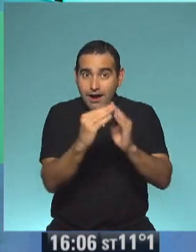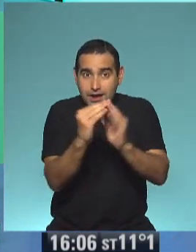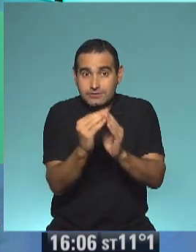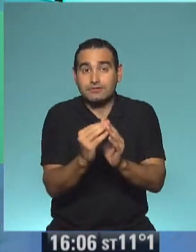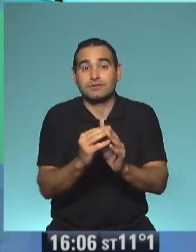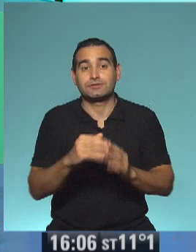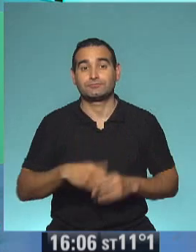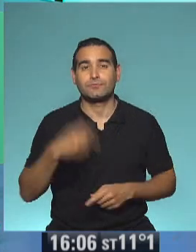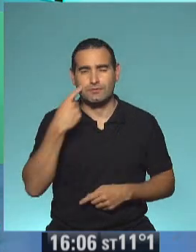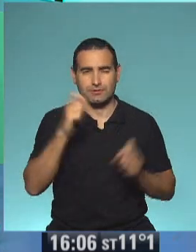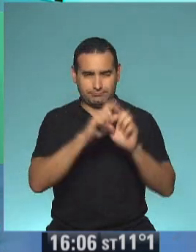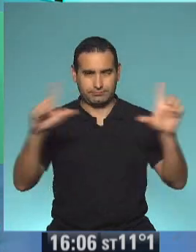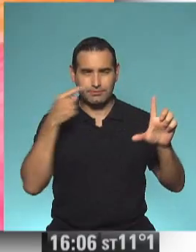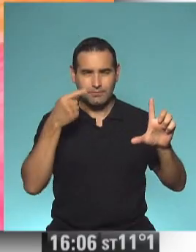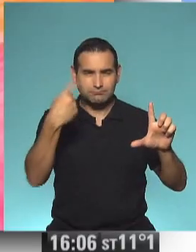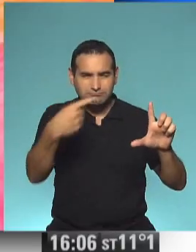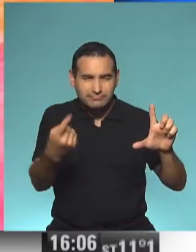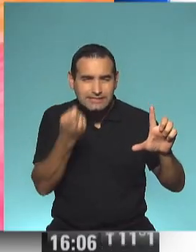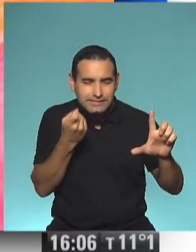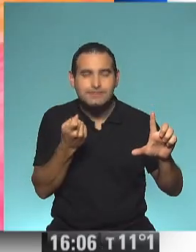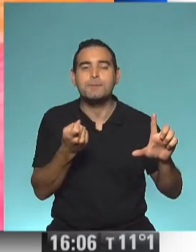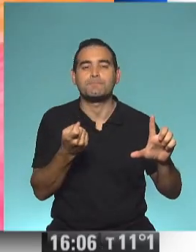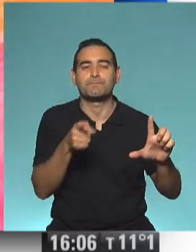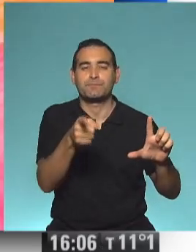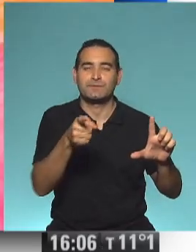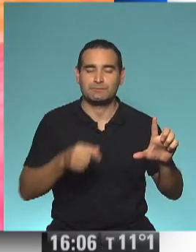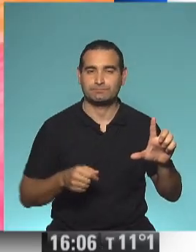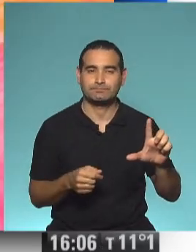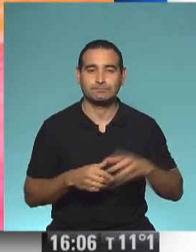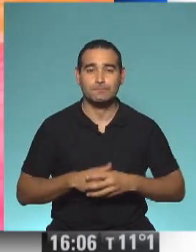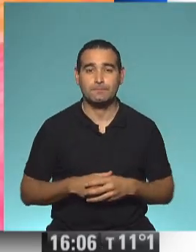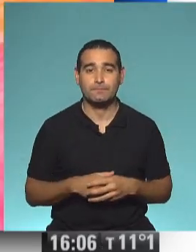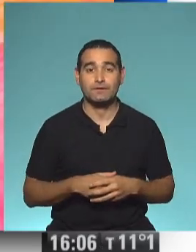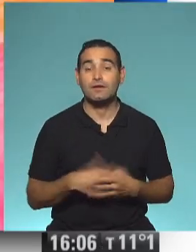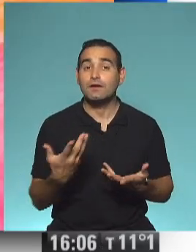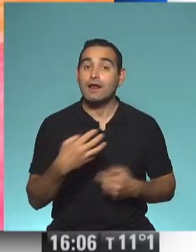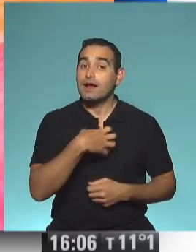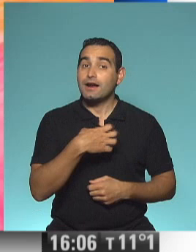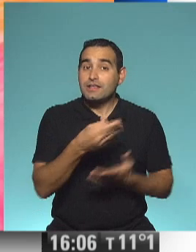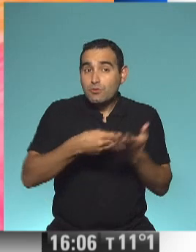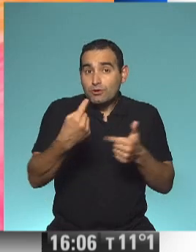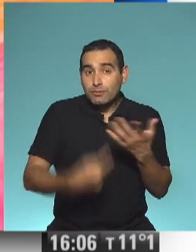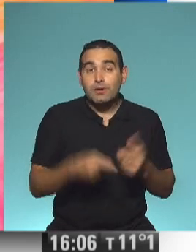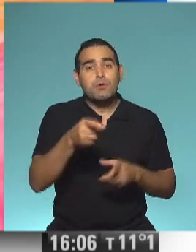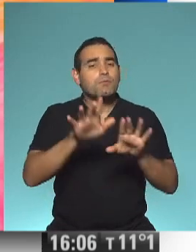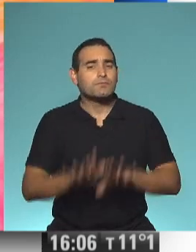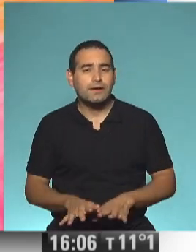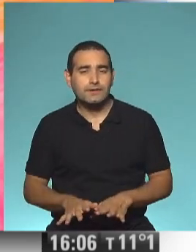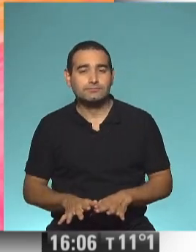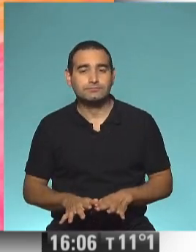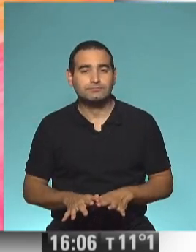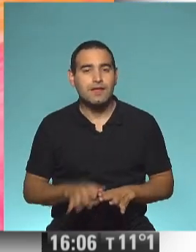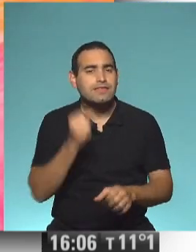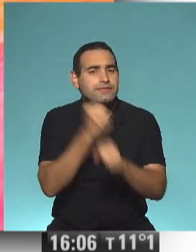tenemos la plaquita para que ustedes vean los materiales que podemos necesitar para esta clase. Dice, para la clase de plástica, preparar... Los